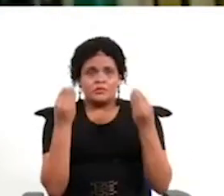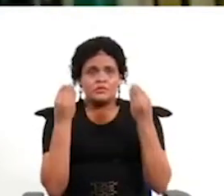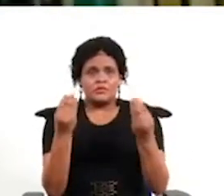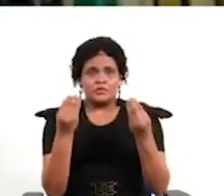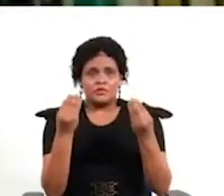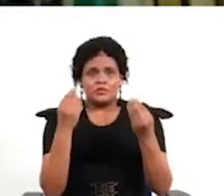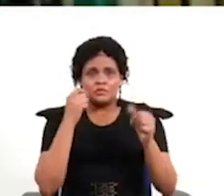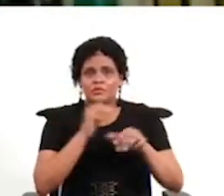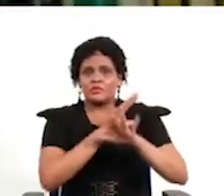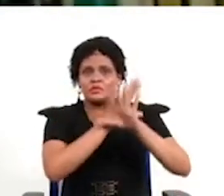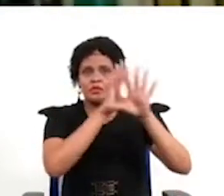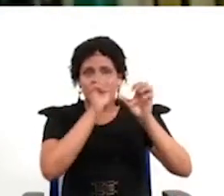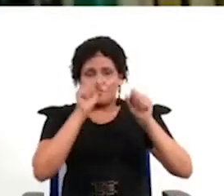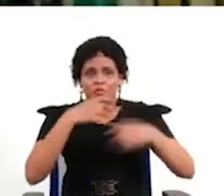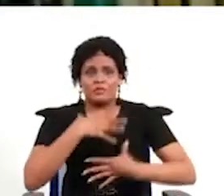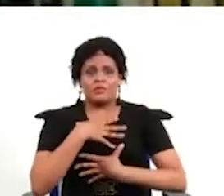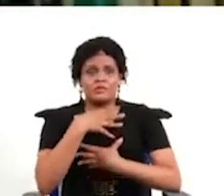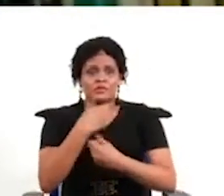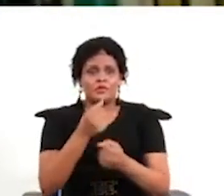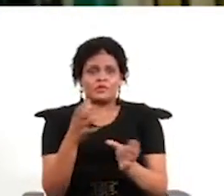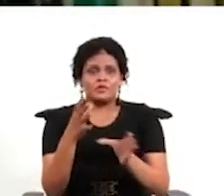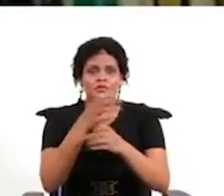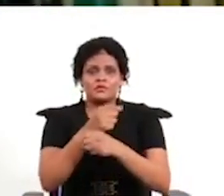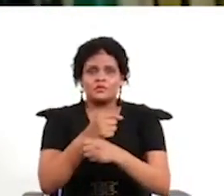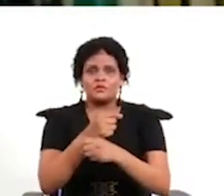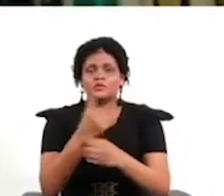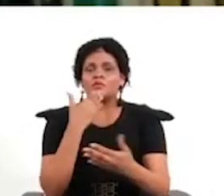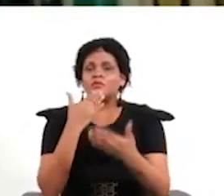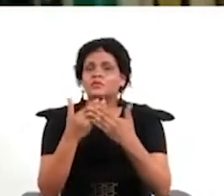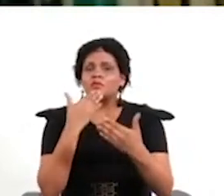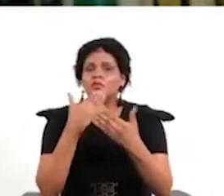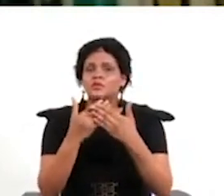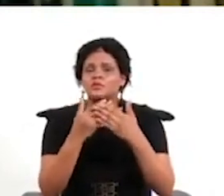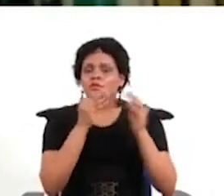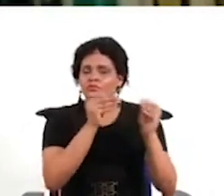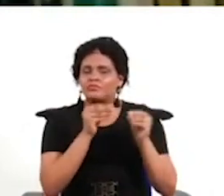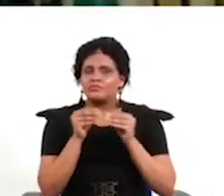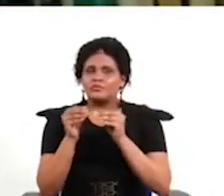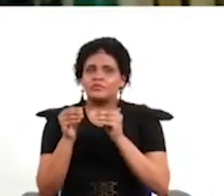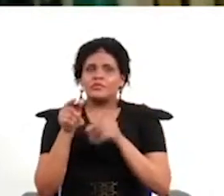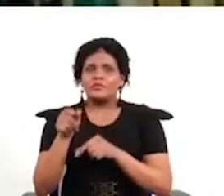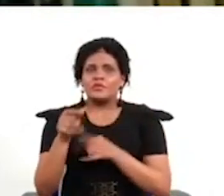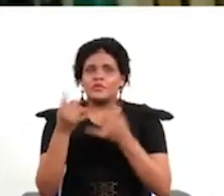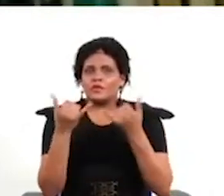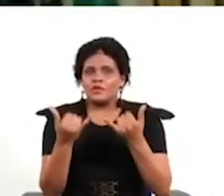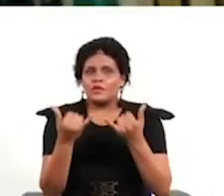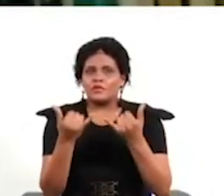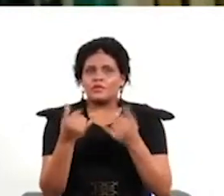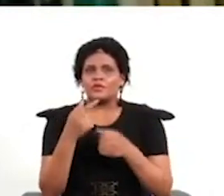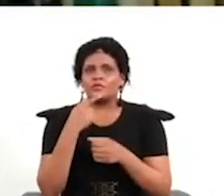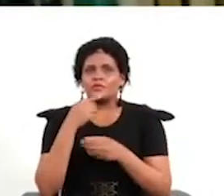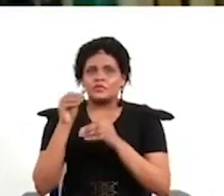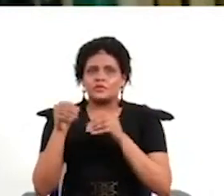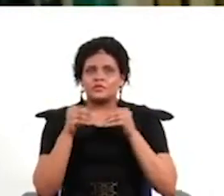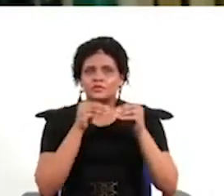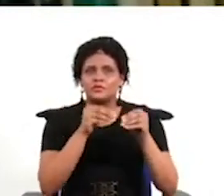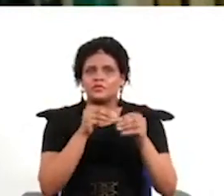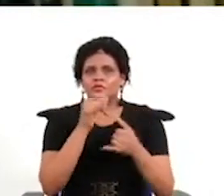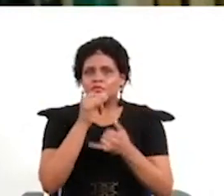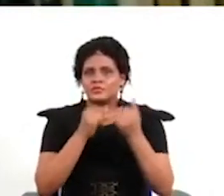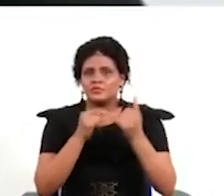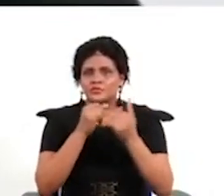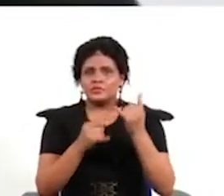realmente tenemos que confiar en poder hacerlo así que agradecida por el espacio y por habernos acompañado en esta charla